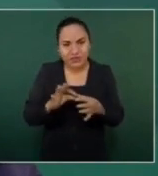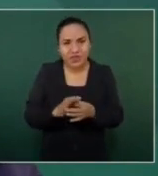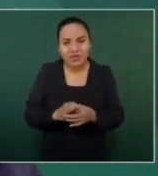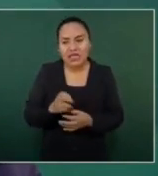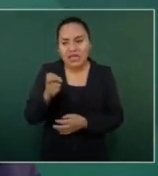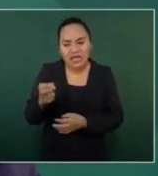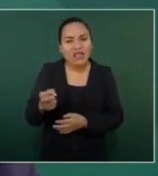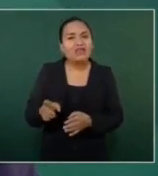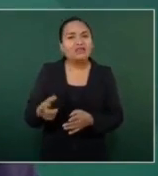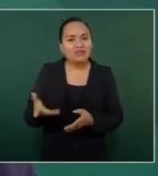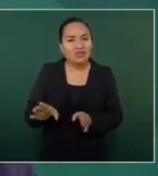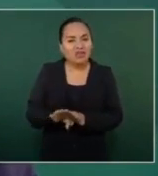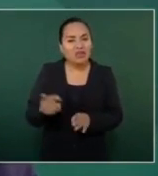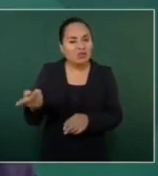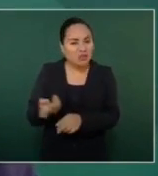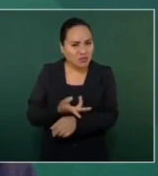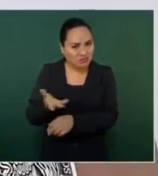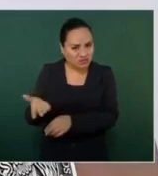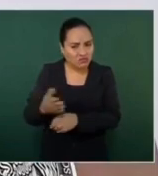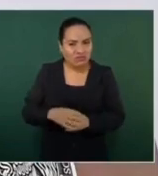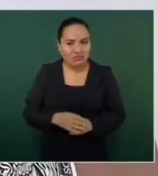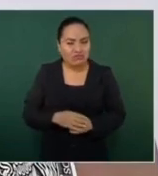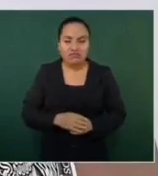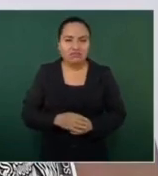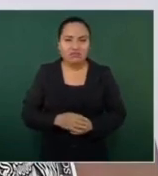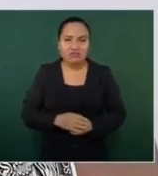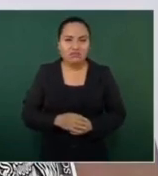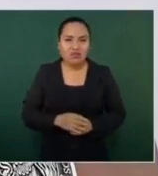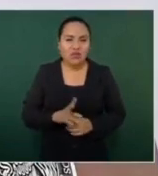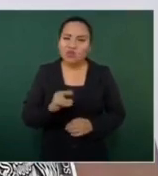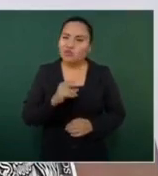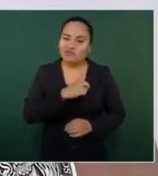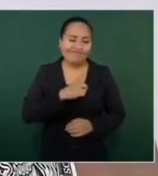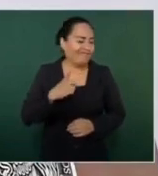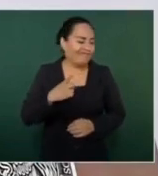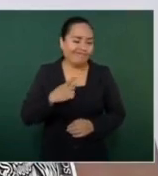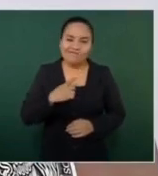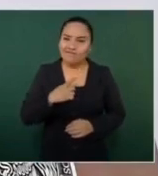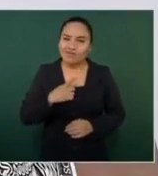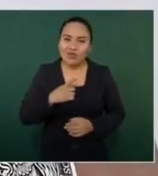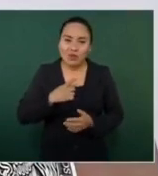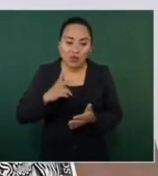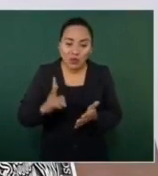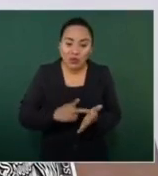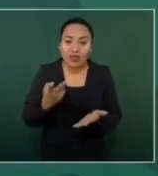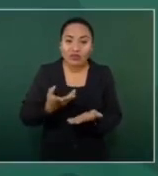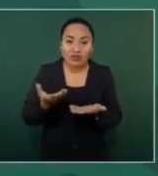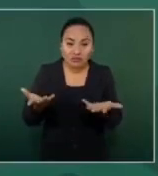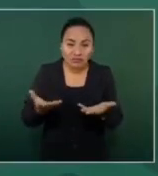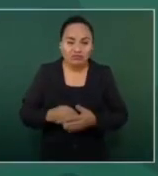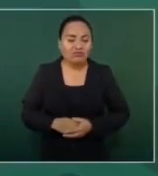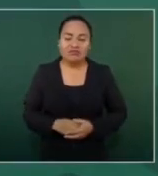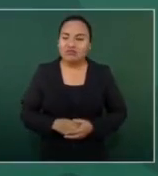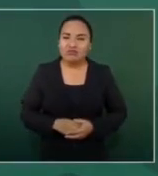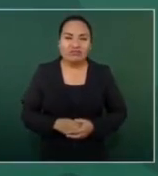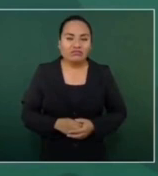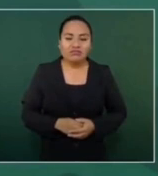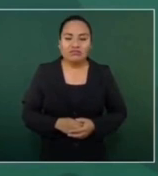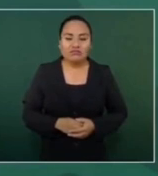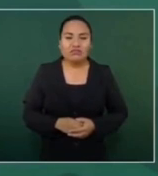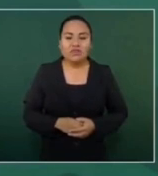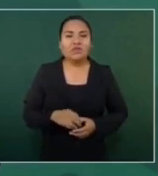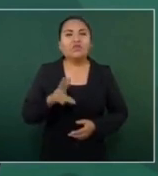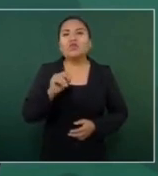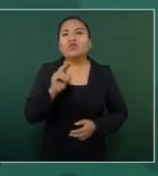no debería de repetirse y también